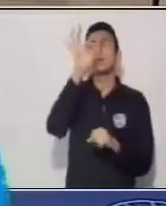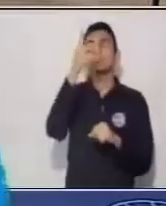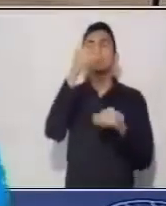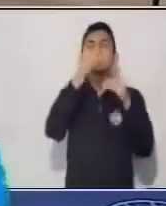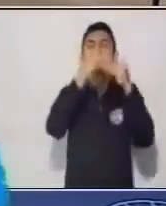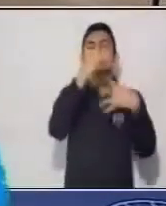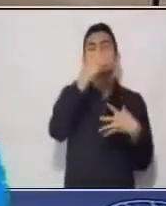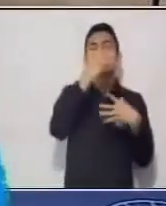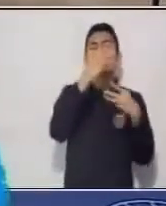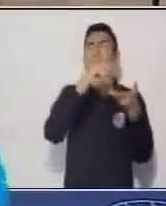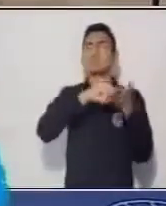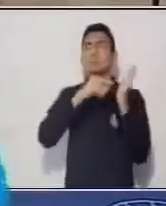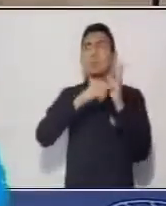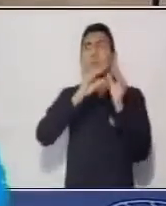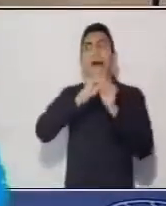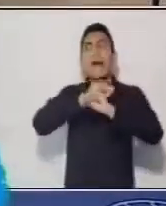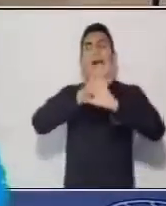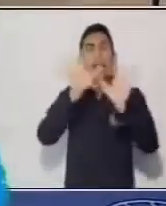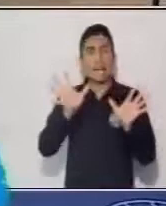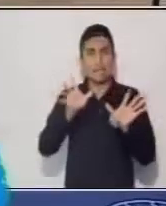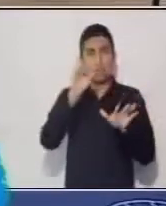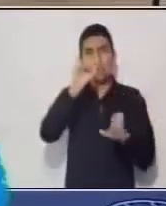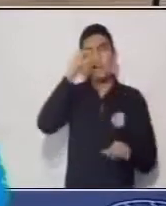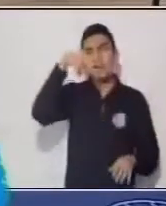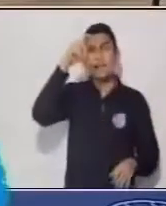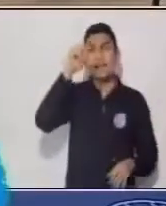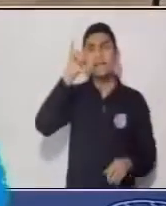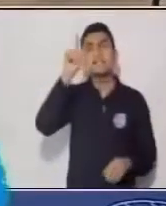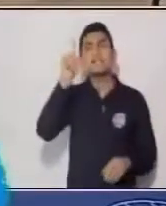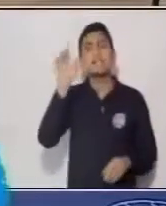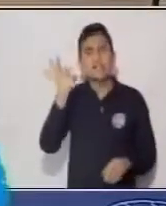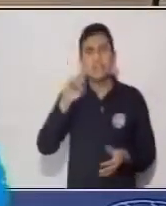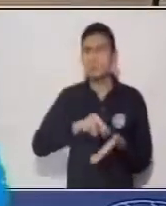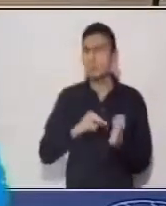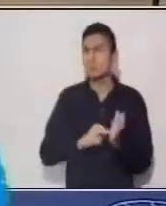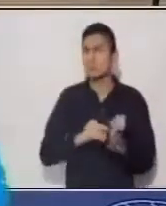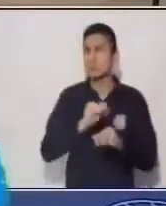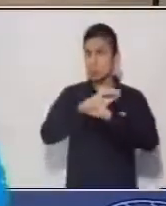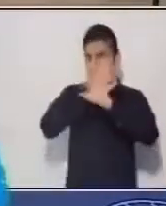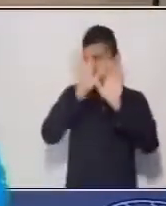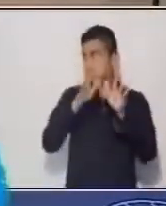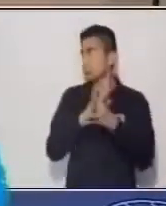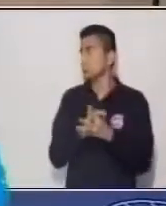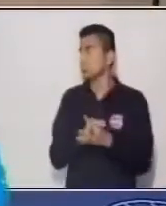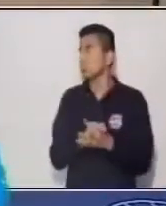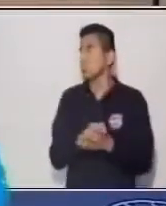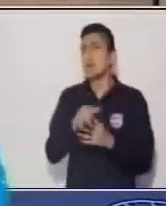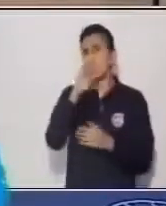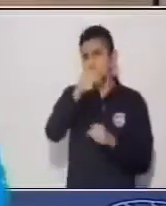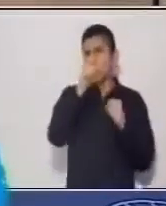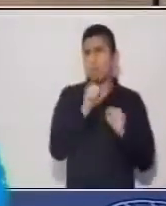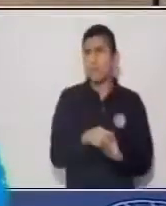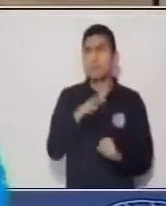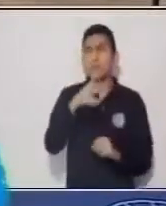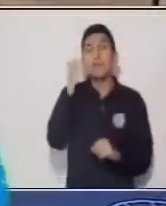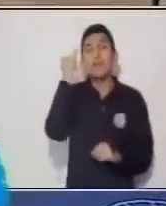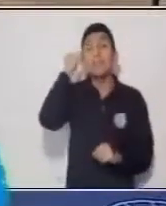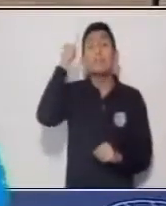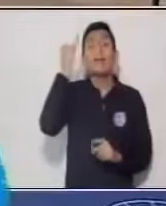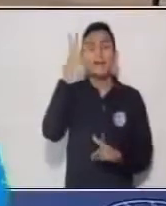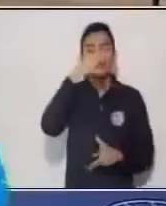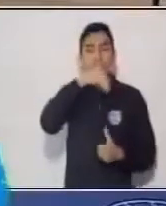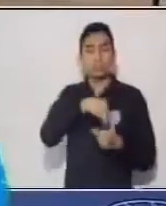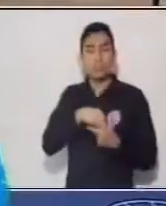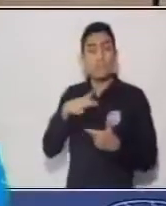aclaraciones ¿a qué se refiere esto? Estas aclaraciones nos van a dar una idea acerca de movimientos sentimientos o acciones